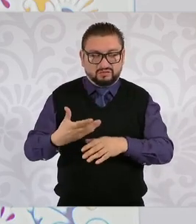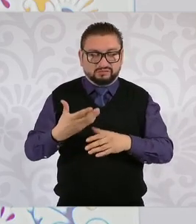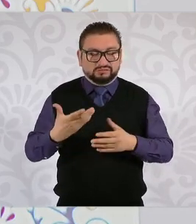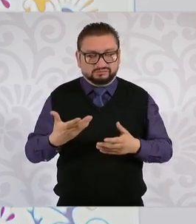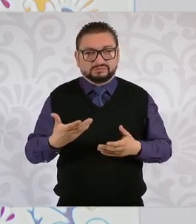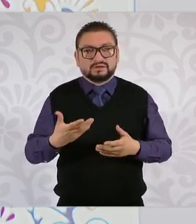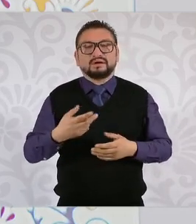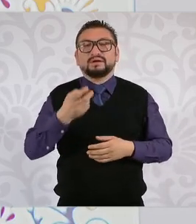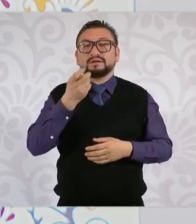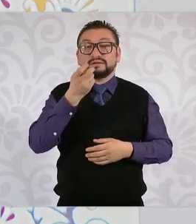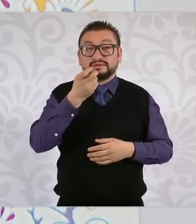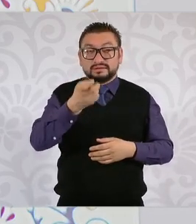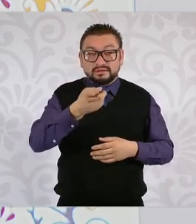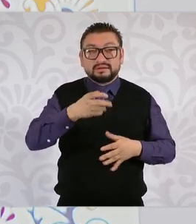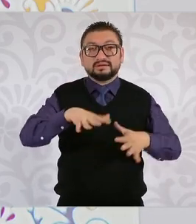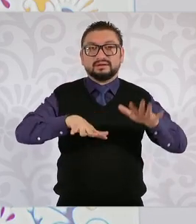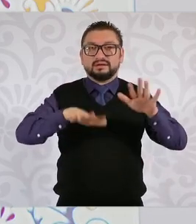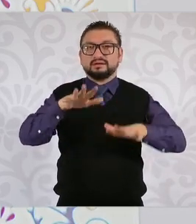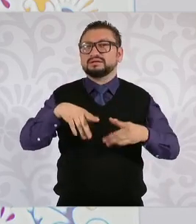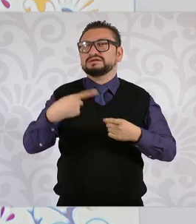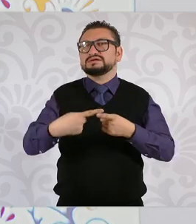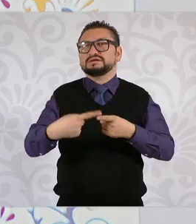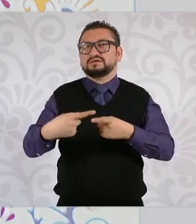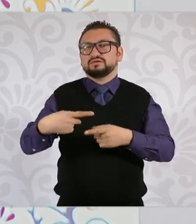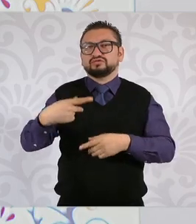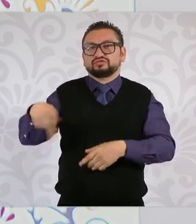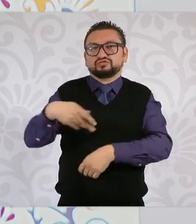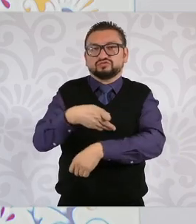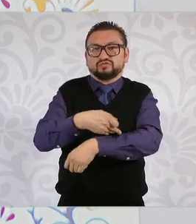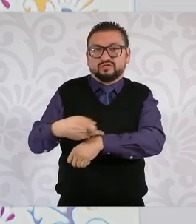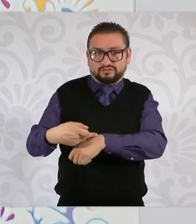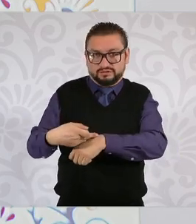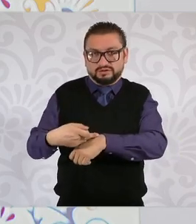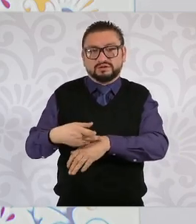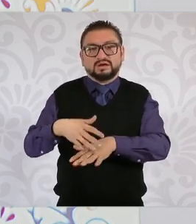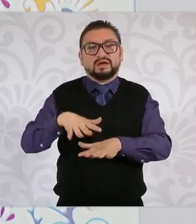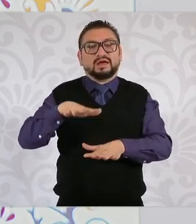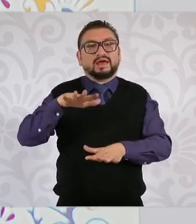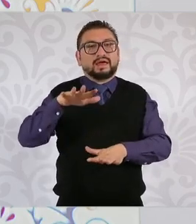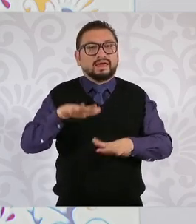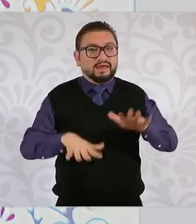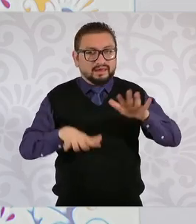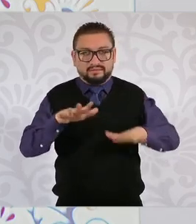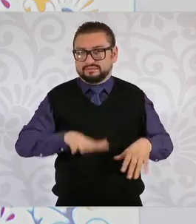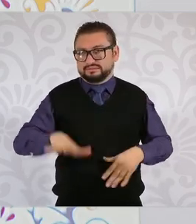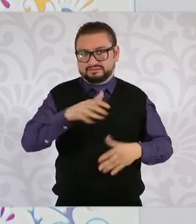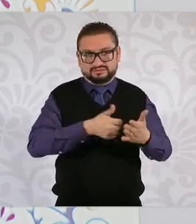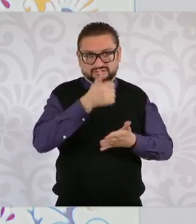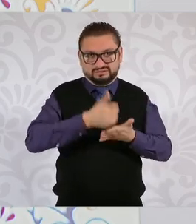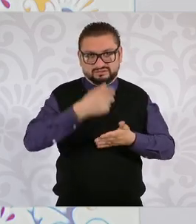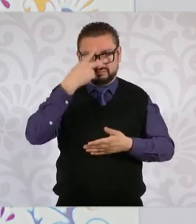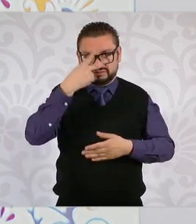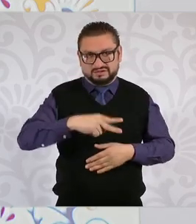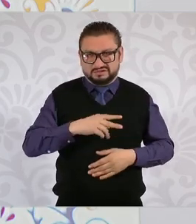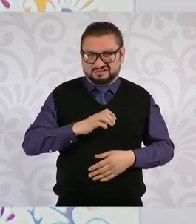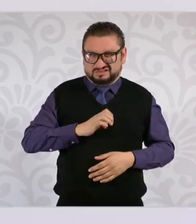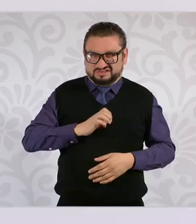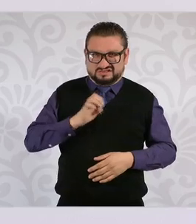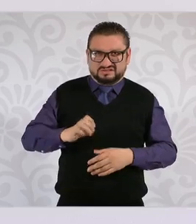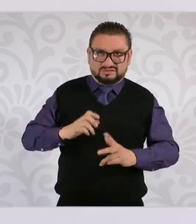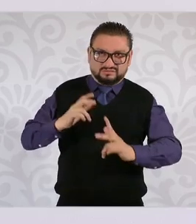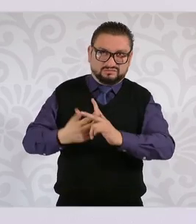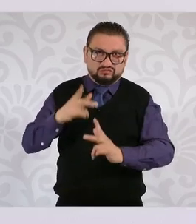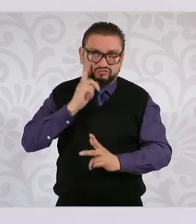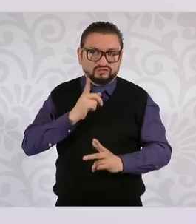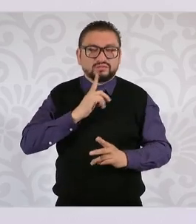muchas veces de los propios familiares yo decía que de los feminicidios al menos en la Ciudad de México que fue lo que me tocó